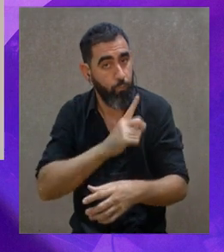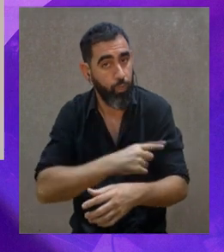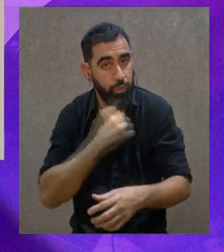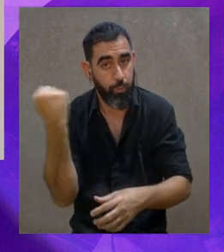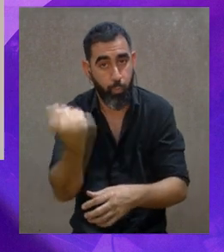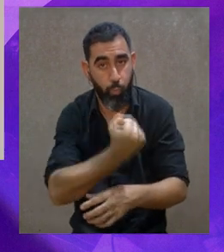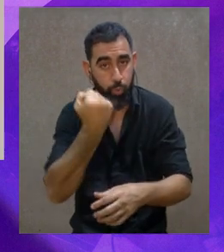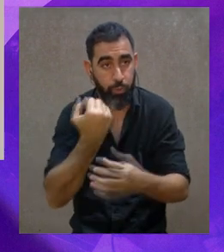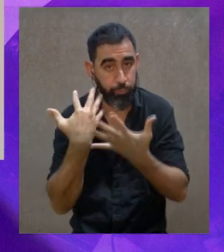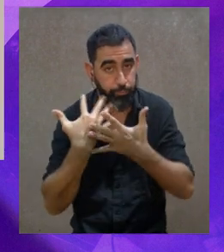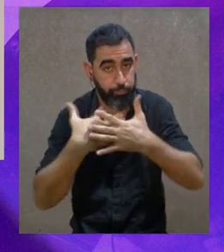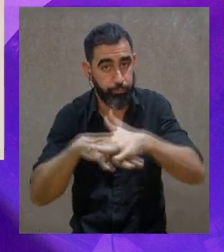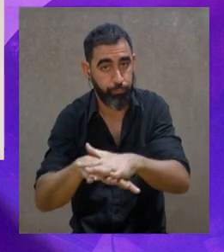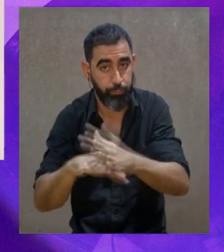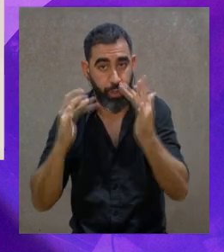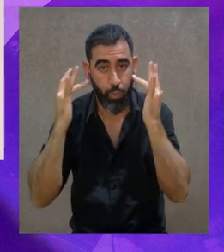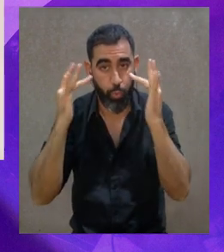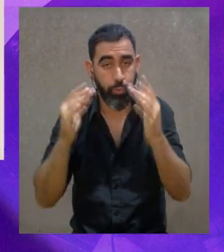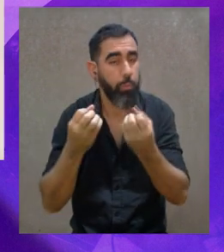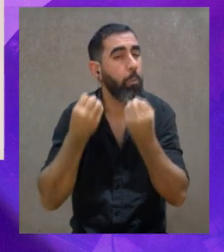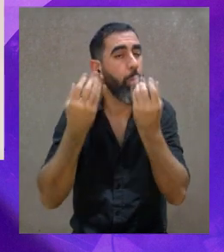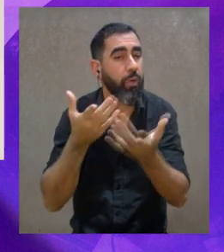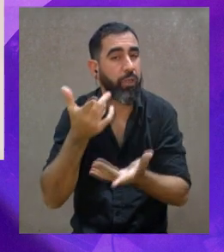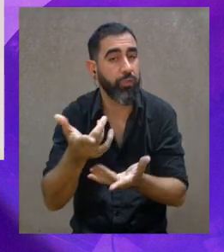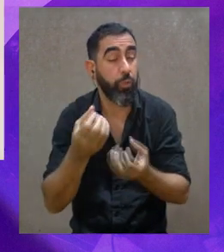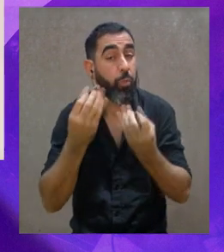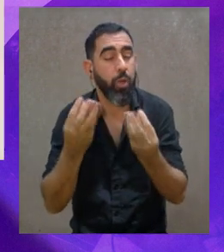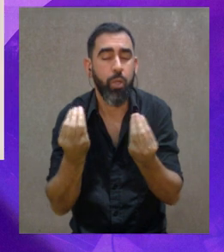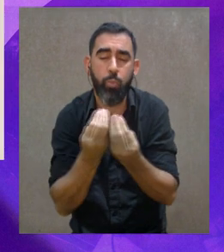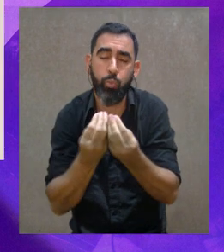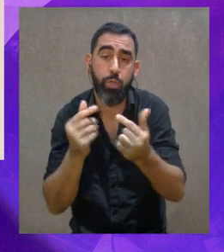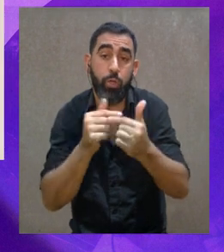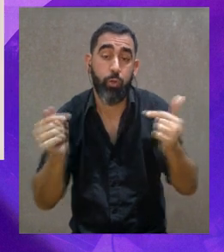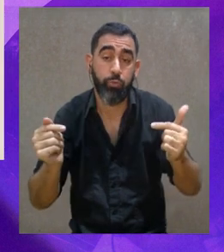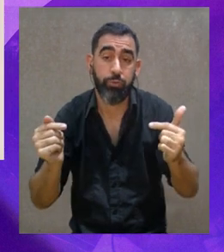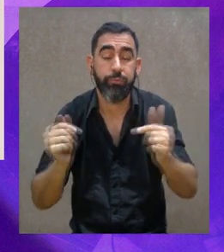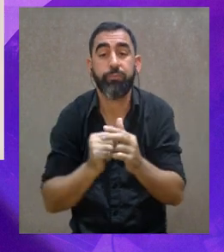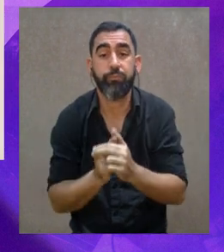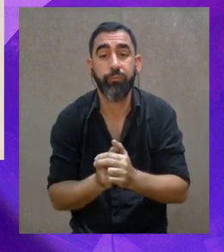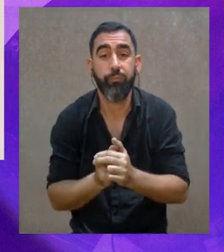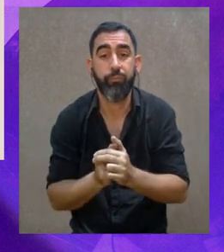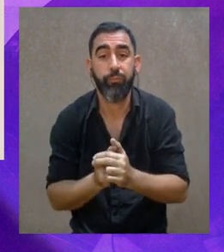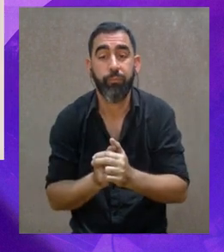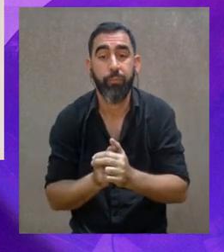una fuerte incidencia en la formación. ¿Y por qué? Porque hay muchas cosas que, como